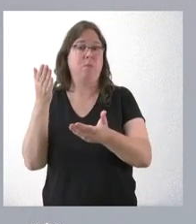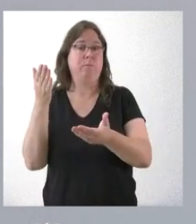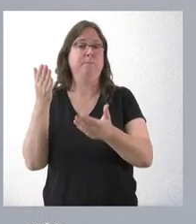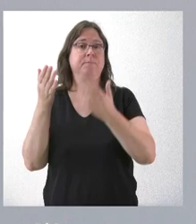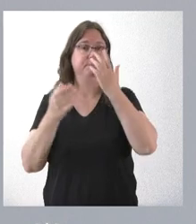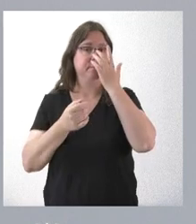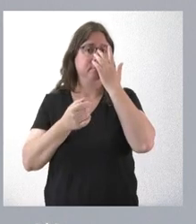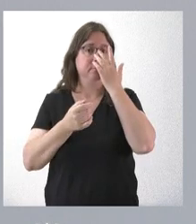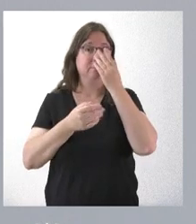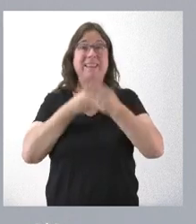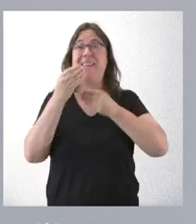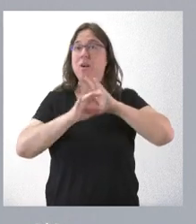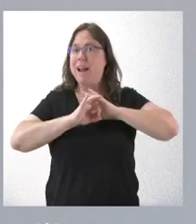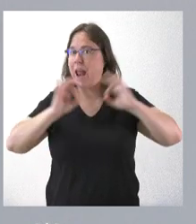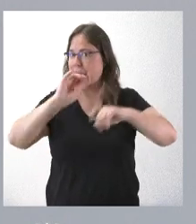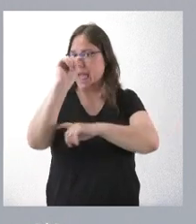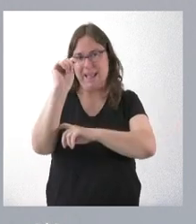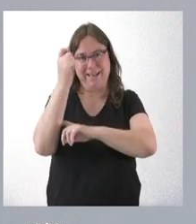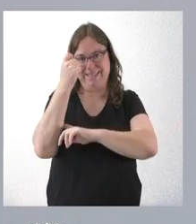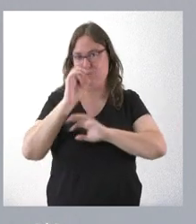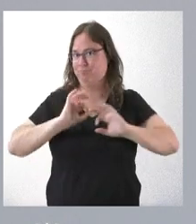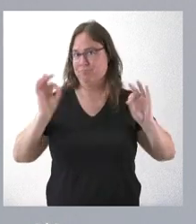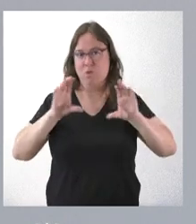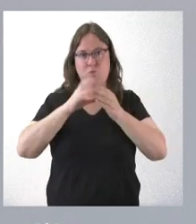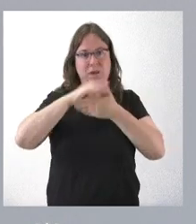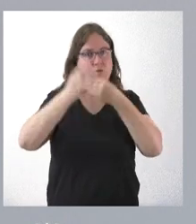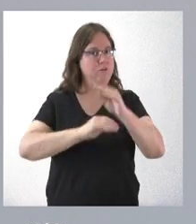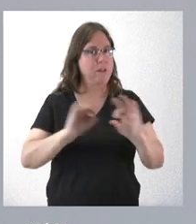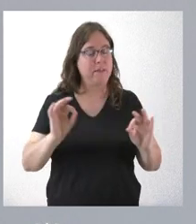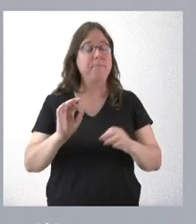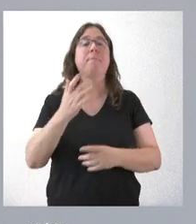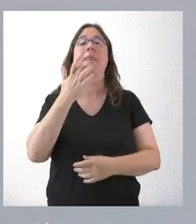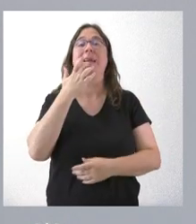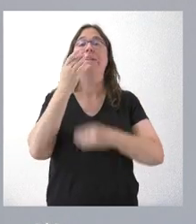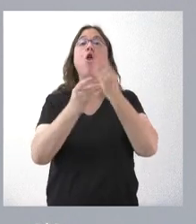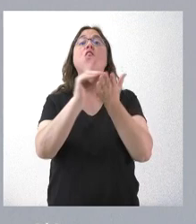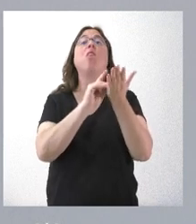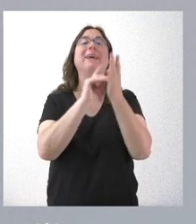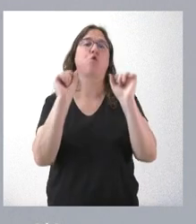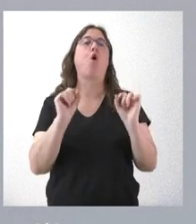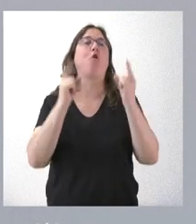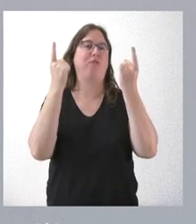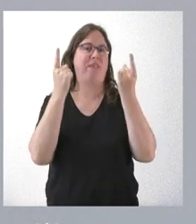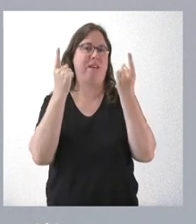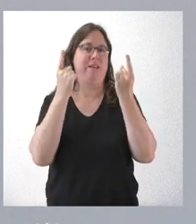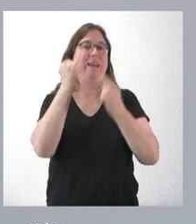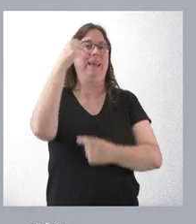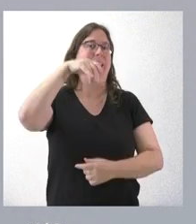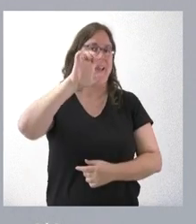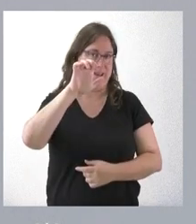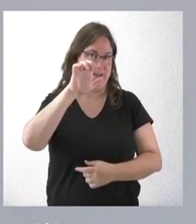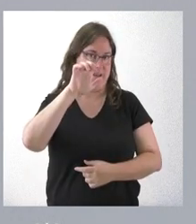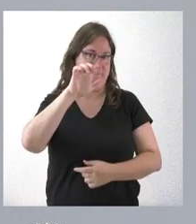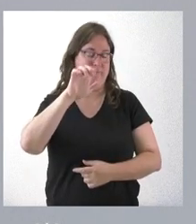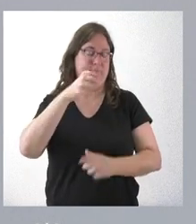no hizo referencia a ningún logro de la Junta de Castilla y León, pero sí a un dato oficial del Instituto Nacional de Estadística sobre la